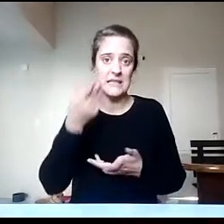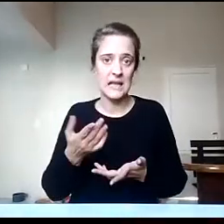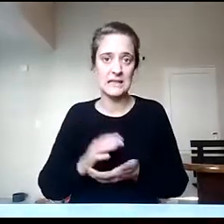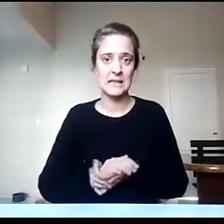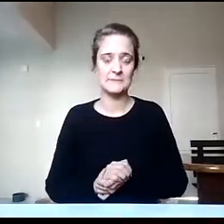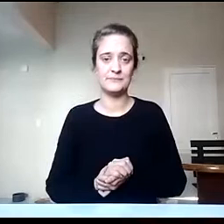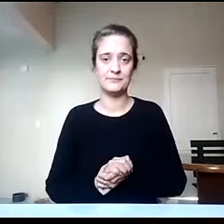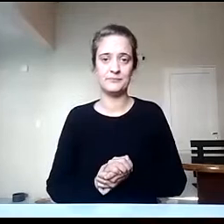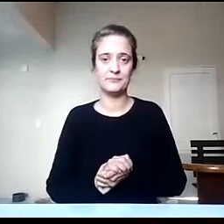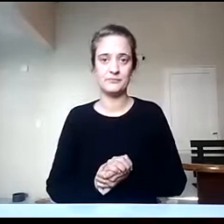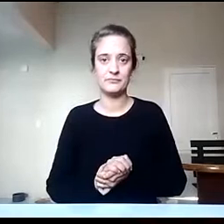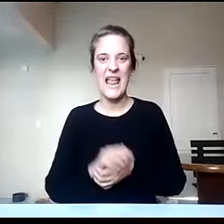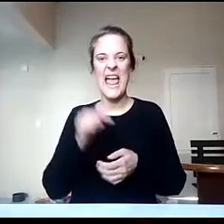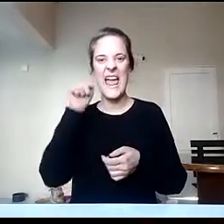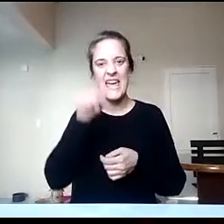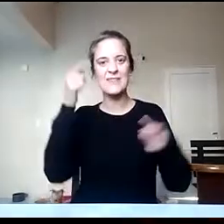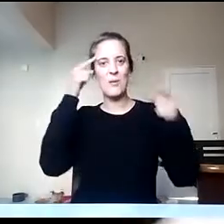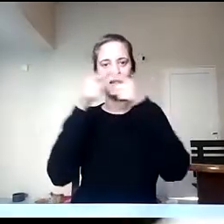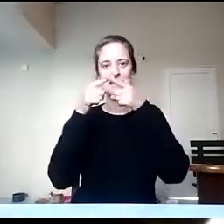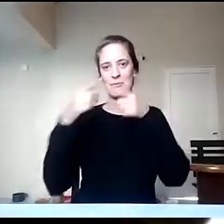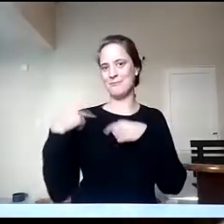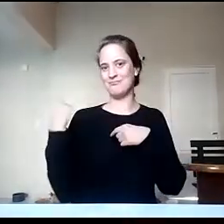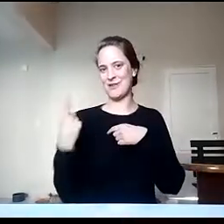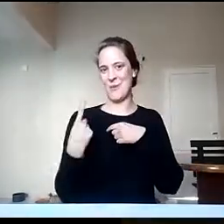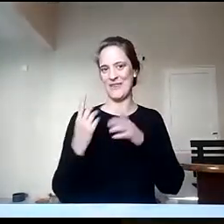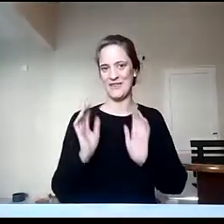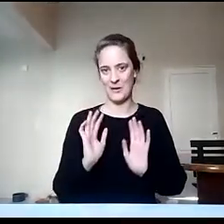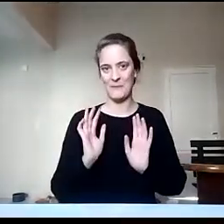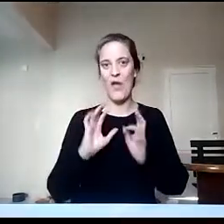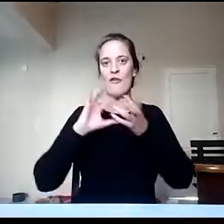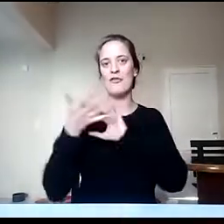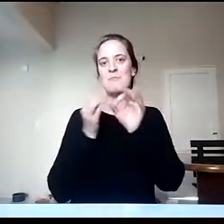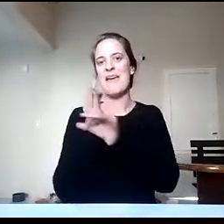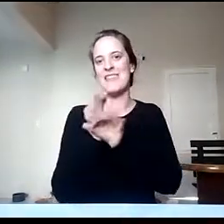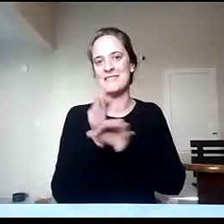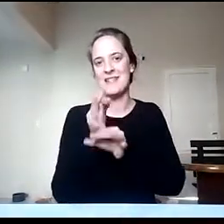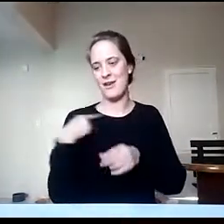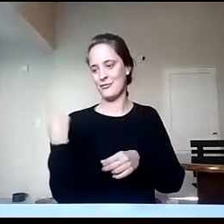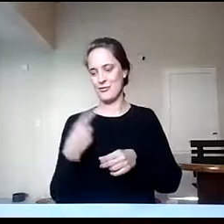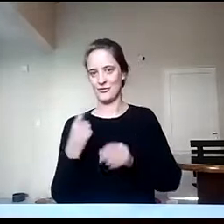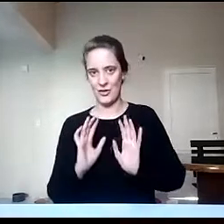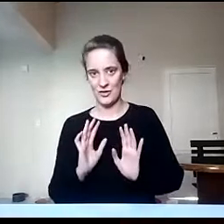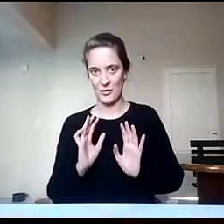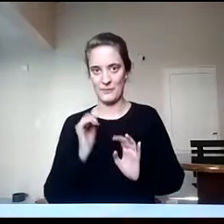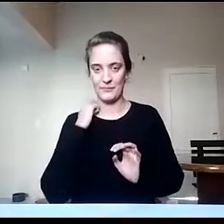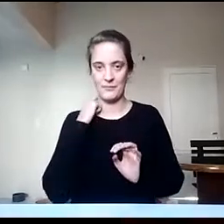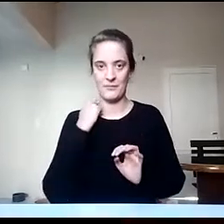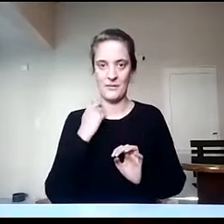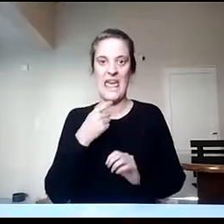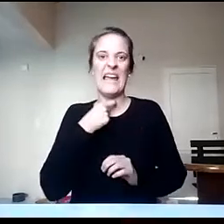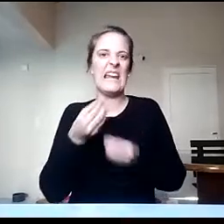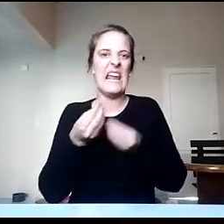esa es la mirada que nosotros les ofrecemos desde la carrera, esto va a estar también acompañado, o nuestra idea es acompañar toda esta dinámica,